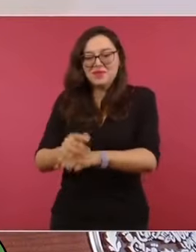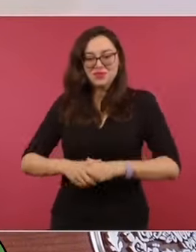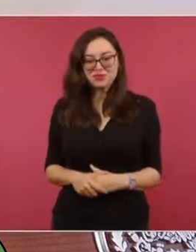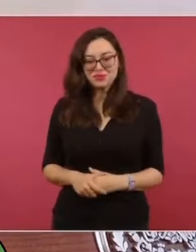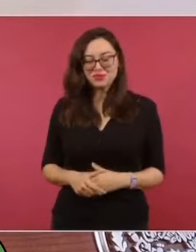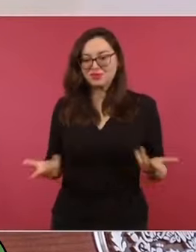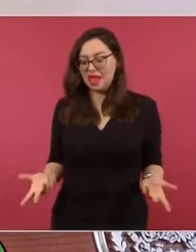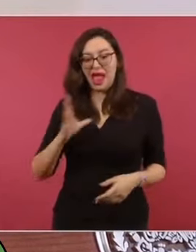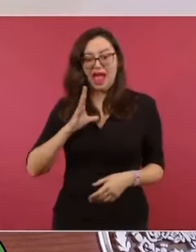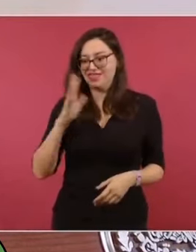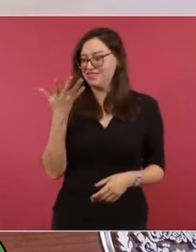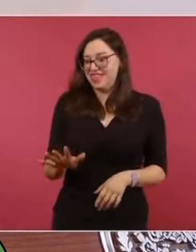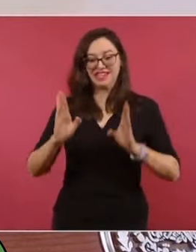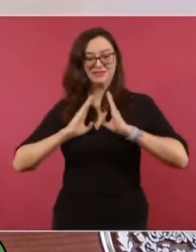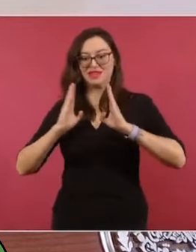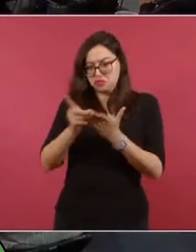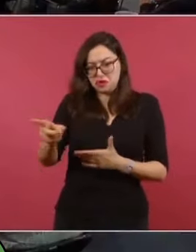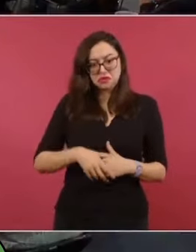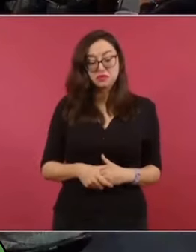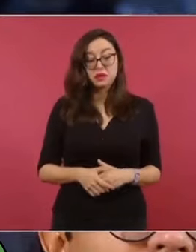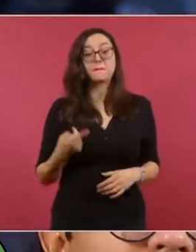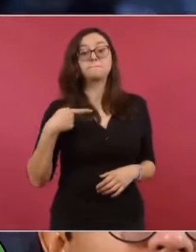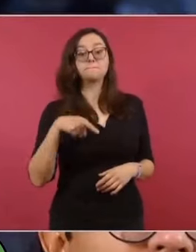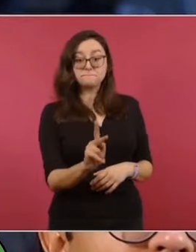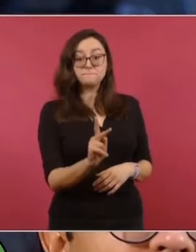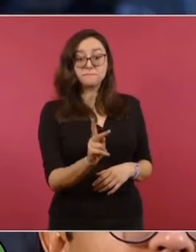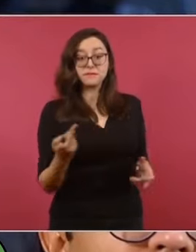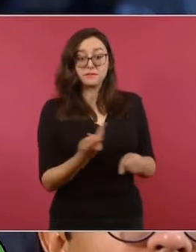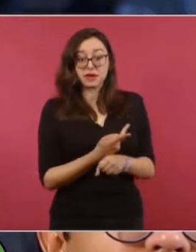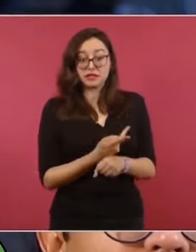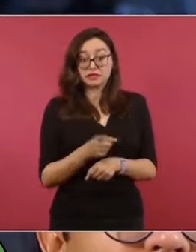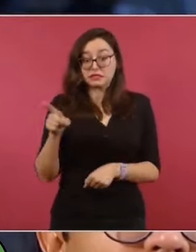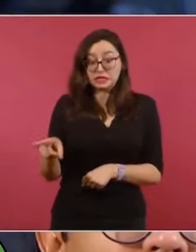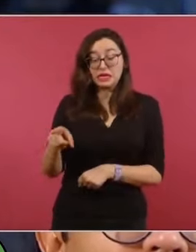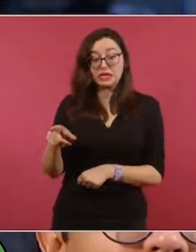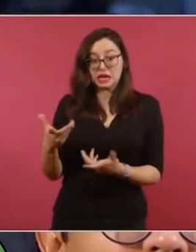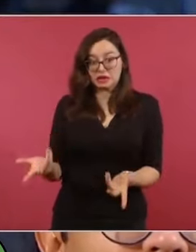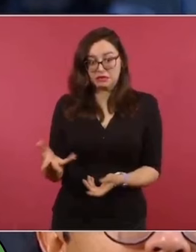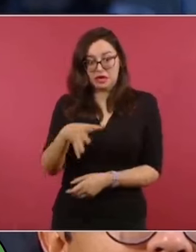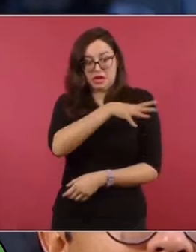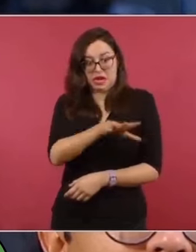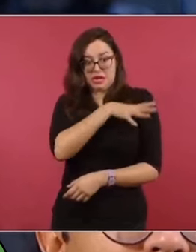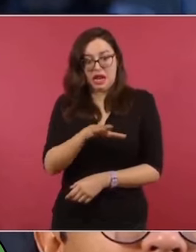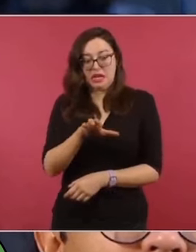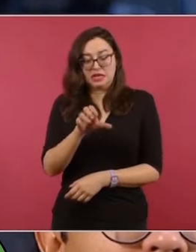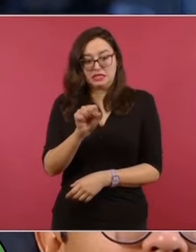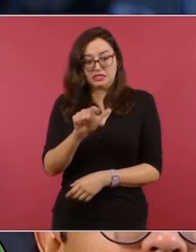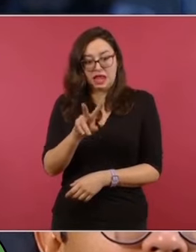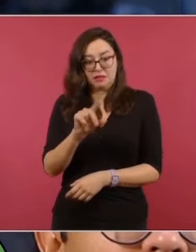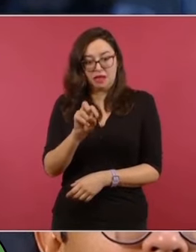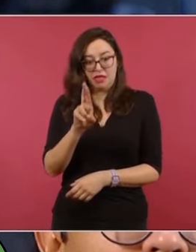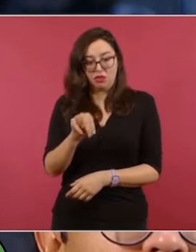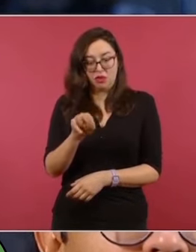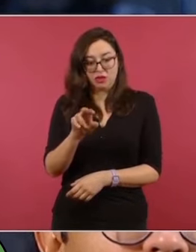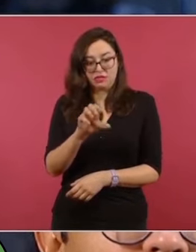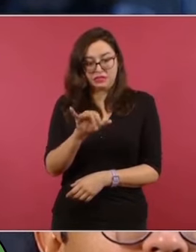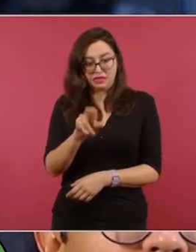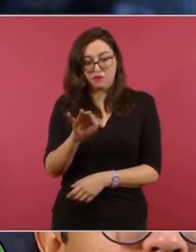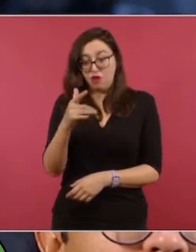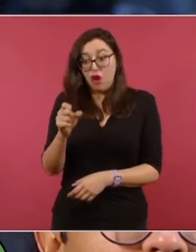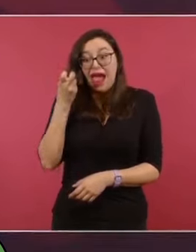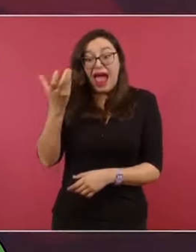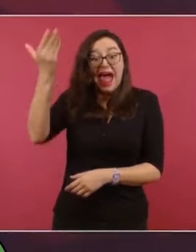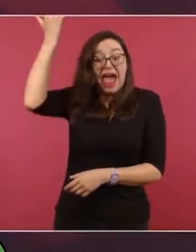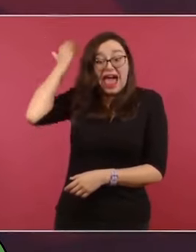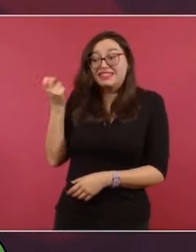¿cómo estarían en la cárcel? Nueve, diez soldados. Dos generales. ¿Se estaría investigando la actuación del propio general, jefe de Salvador Cienfuegos por la actuación en el momento en tiempo real